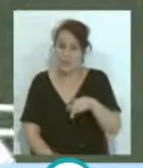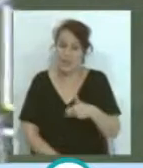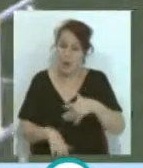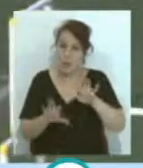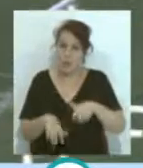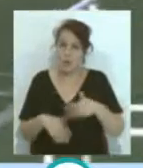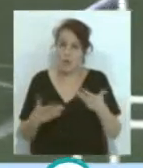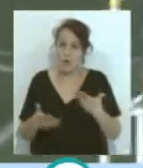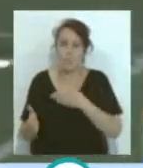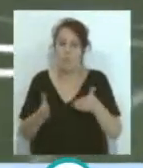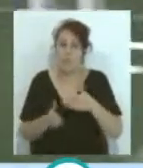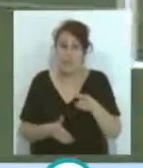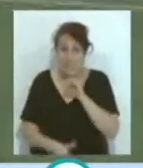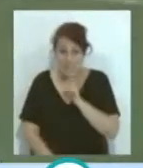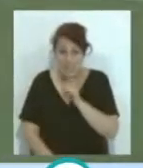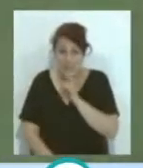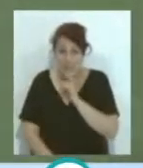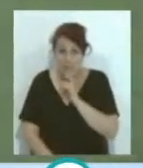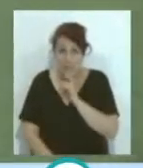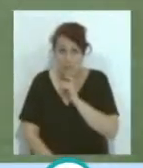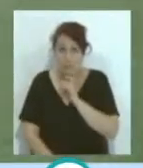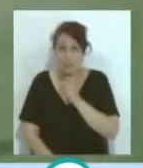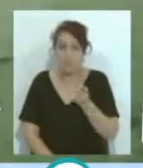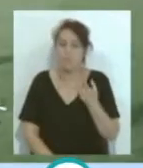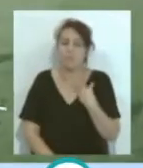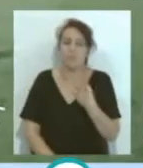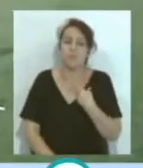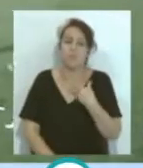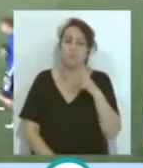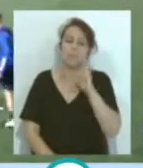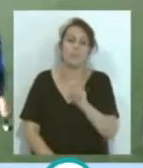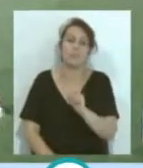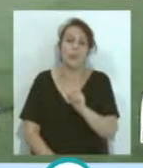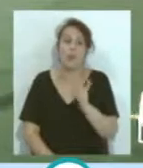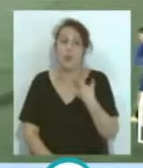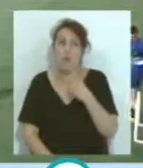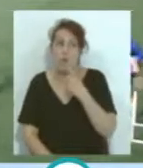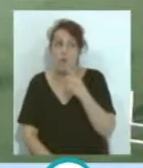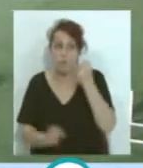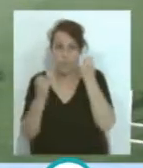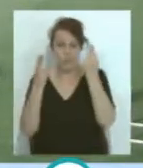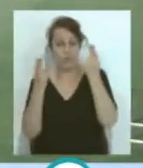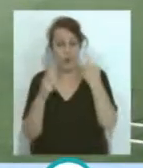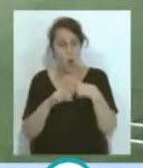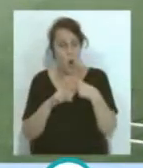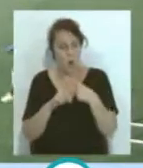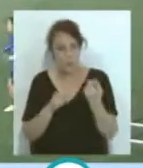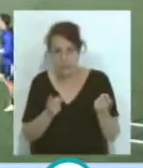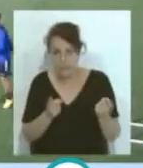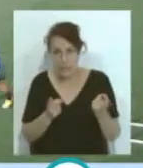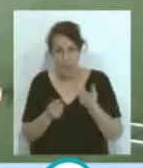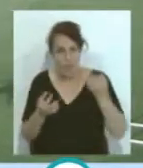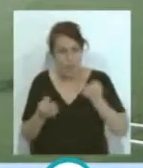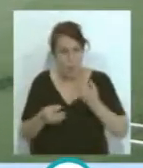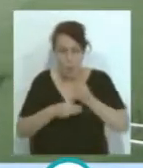Cádiz... ...que en los momentos difíciles... ...no saltaron... ...saltó la lucecita roja... ...y decir mira... ...ojo... ...no estamos haciendo las cosas... ...como